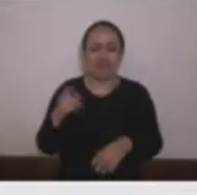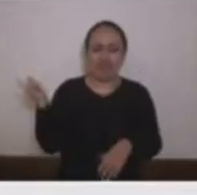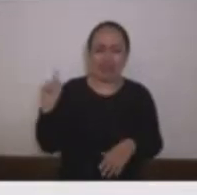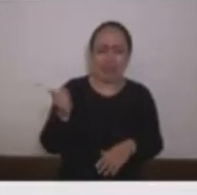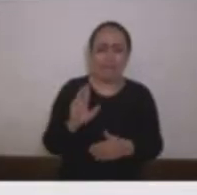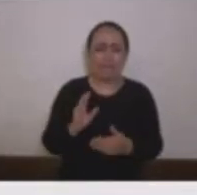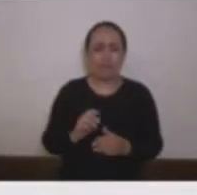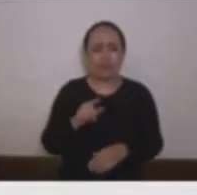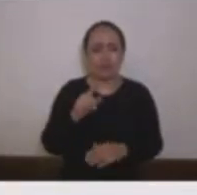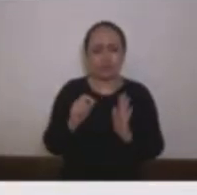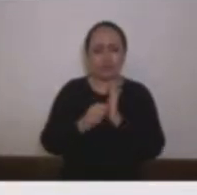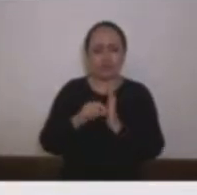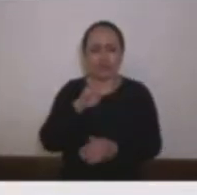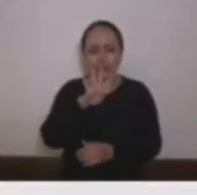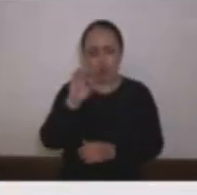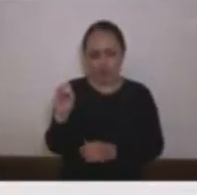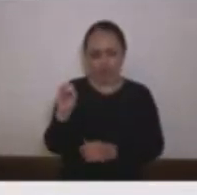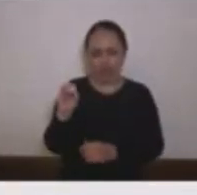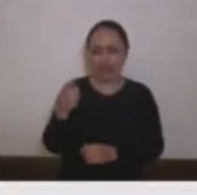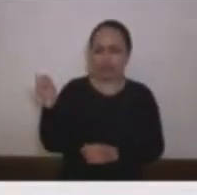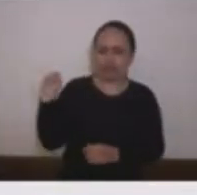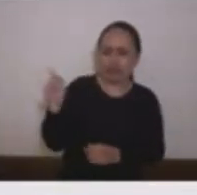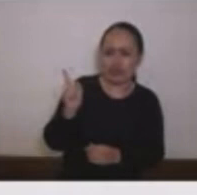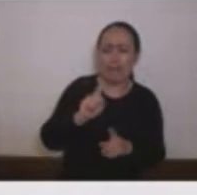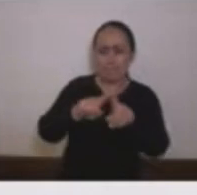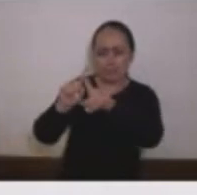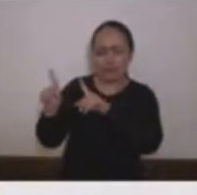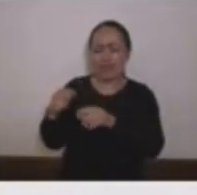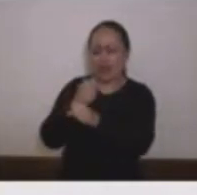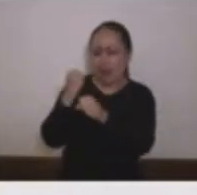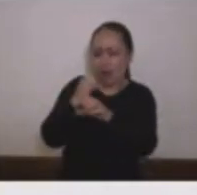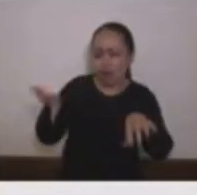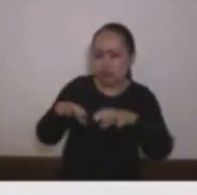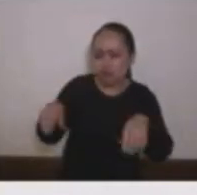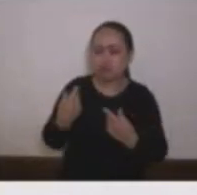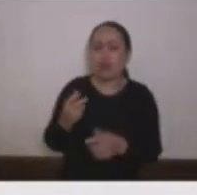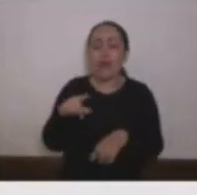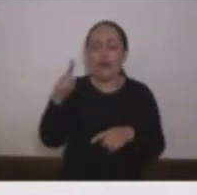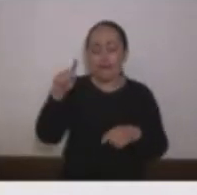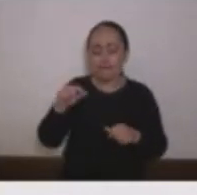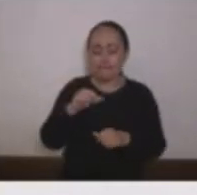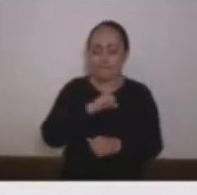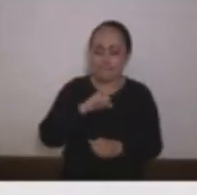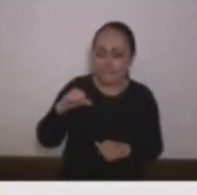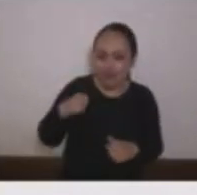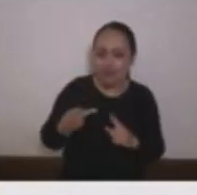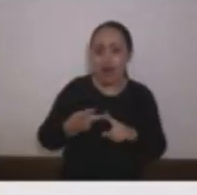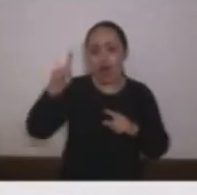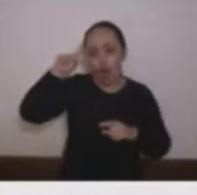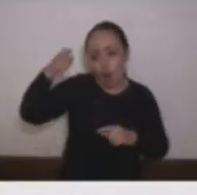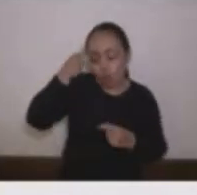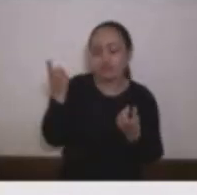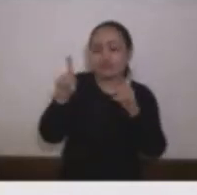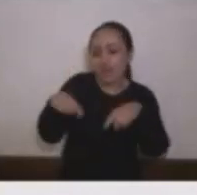alrededor de 20 años en el sector público en entidades del orden nacional así como algunos años de experiencia en el sector privado cumple los requisitos establecidos por